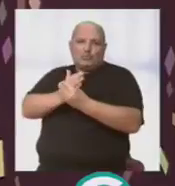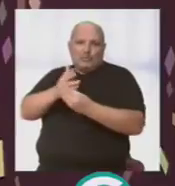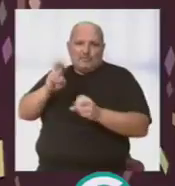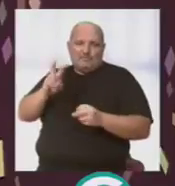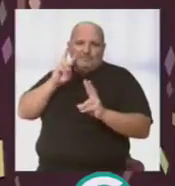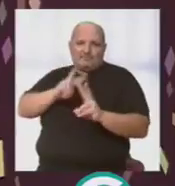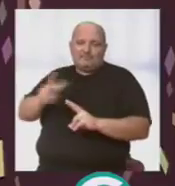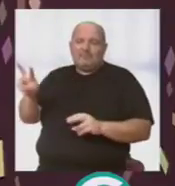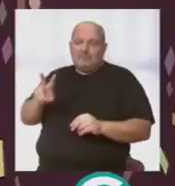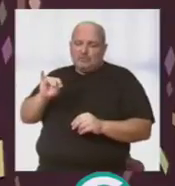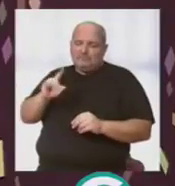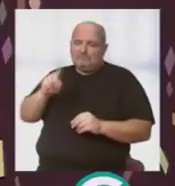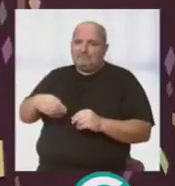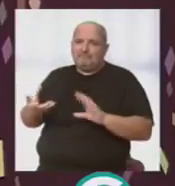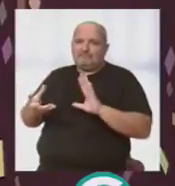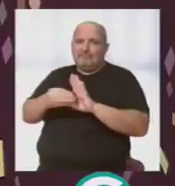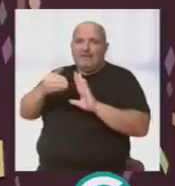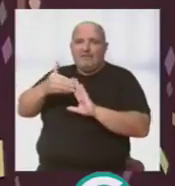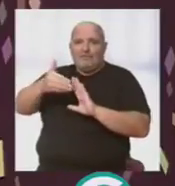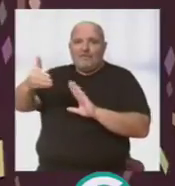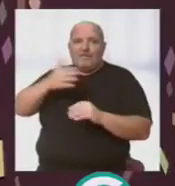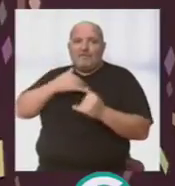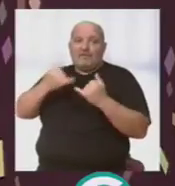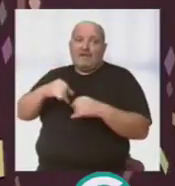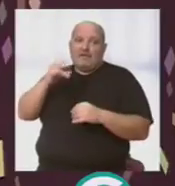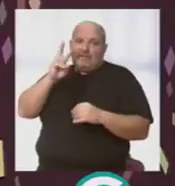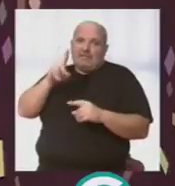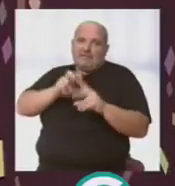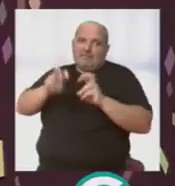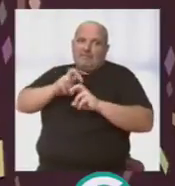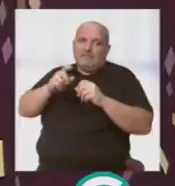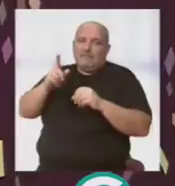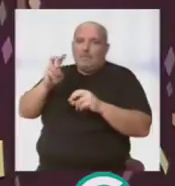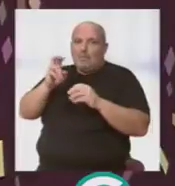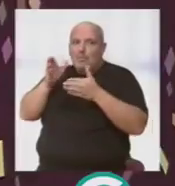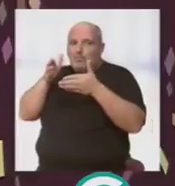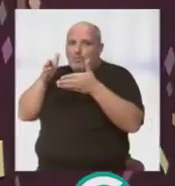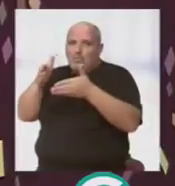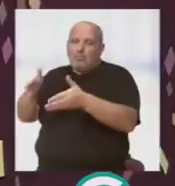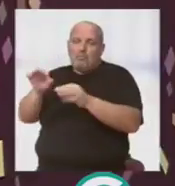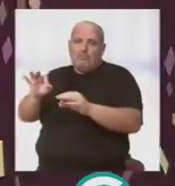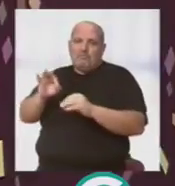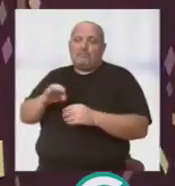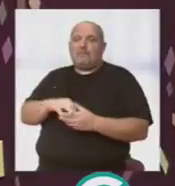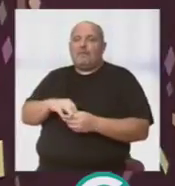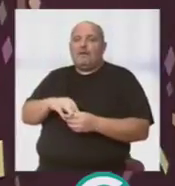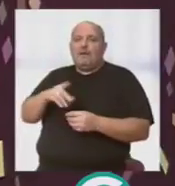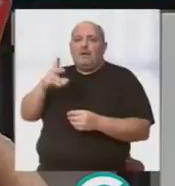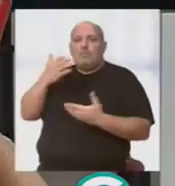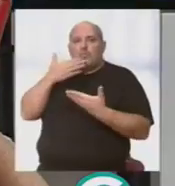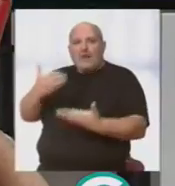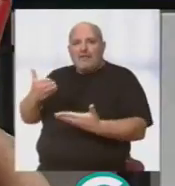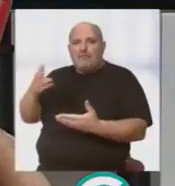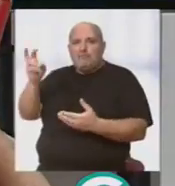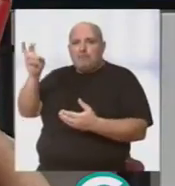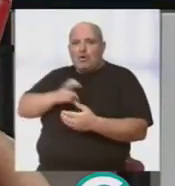todo. Dicho que además son el futuro de la fiesta y tenemos que tenerlo muy en consideración. José Luis, muchísimas